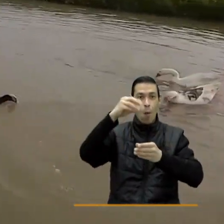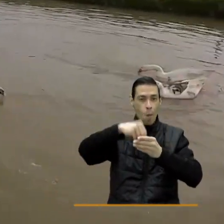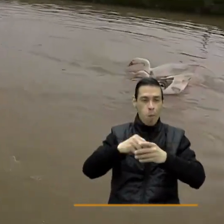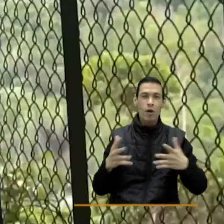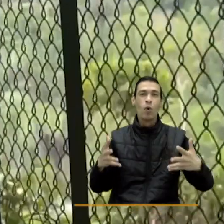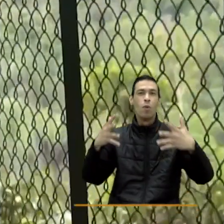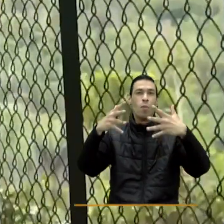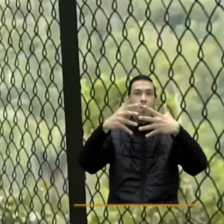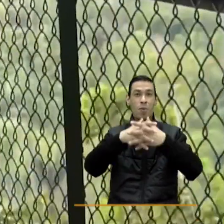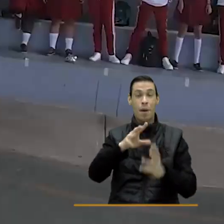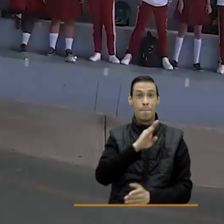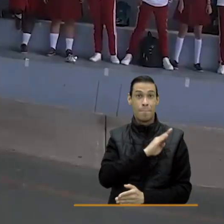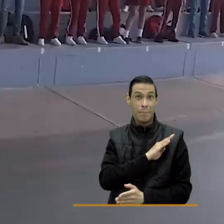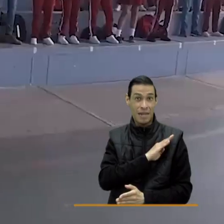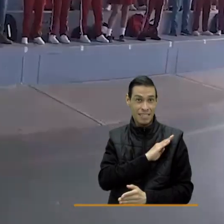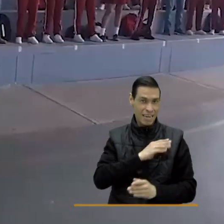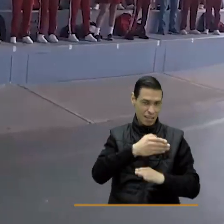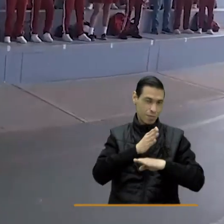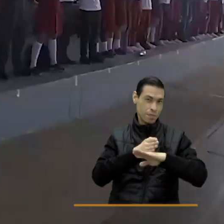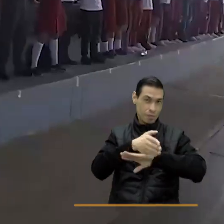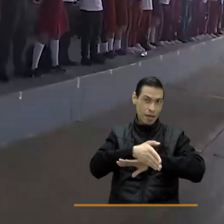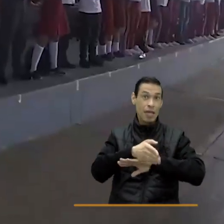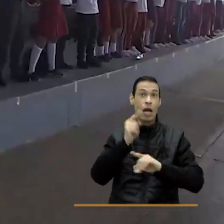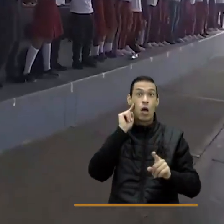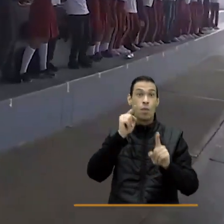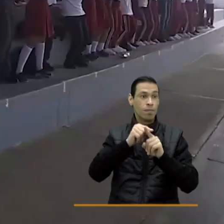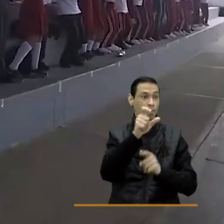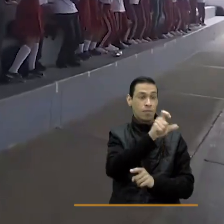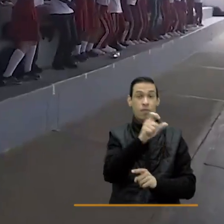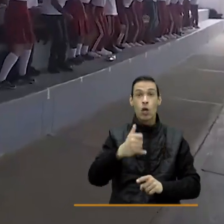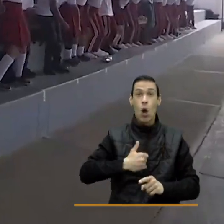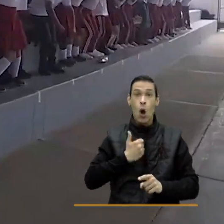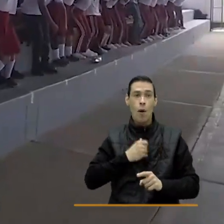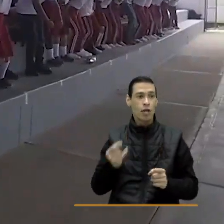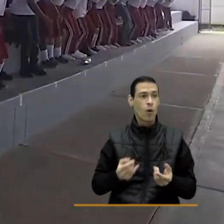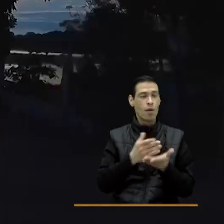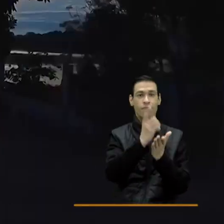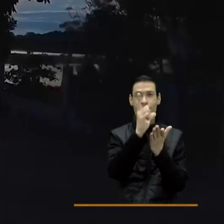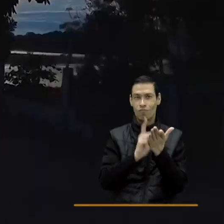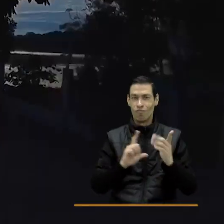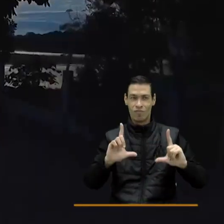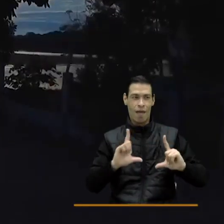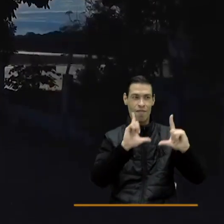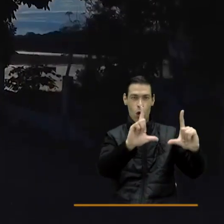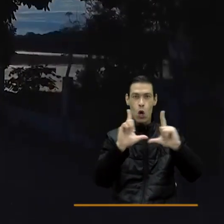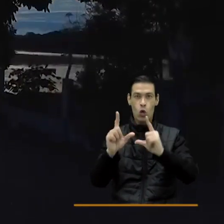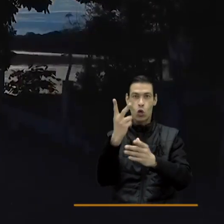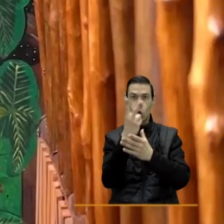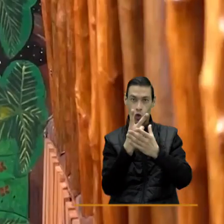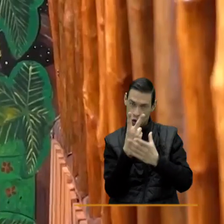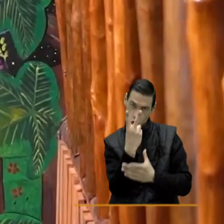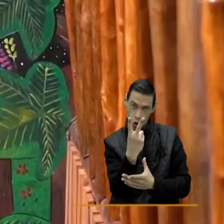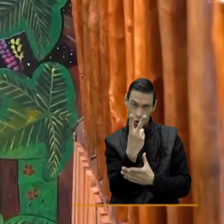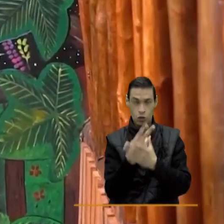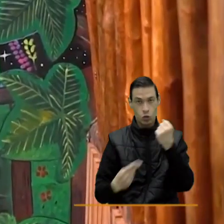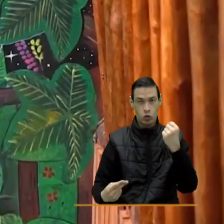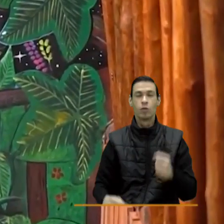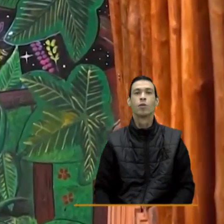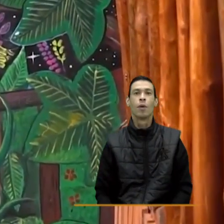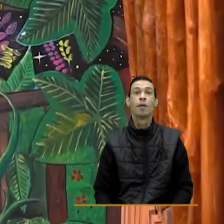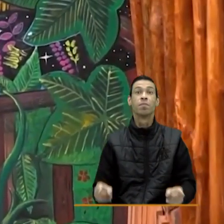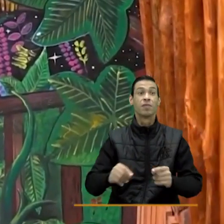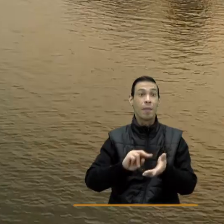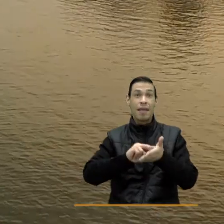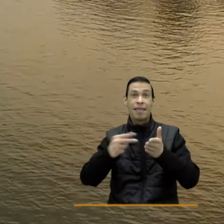Articulación con la Media para que los jóvenes salgan con doble titulación y aproximadamente hemos formado 8.000 técnicos